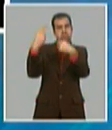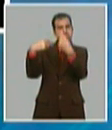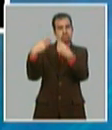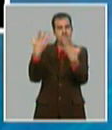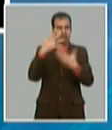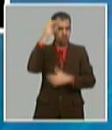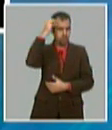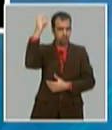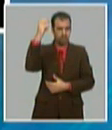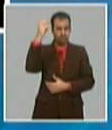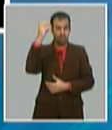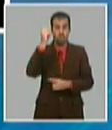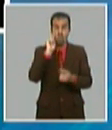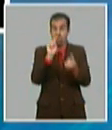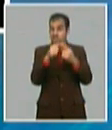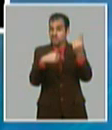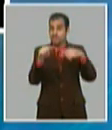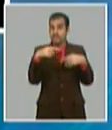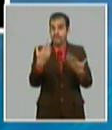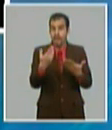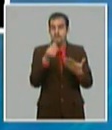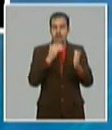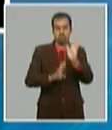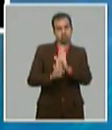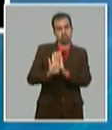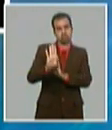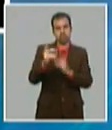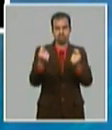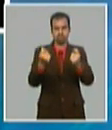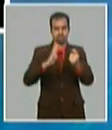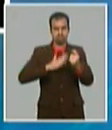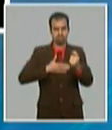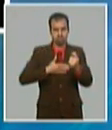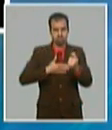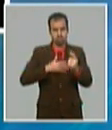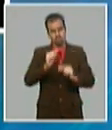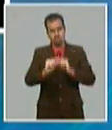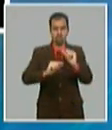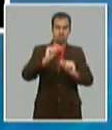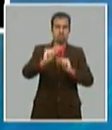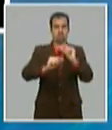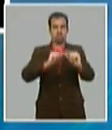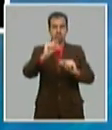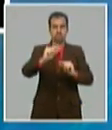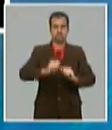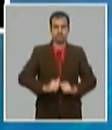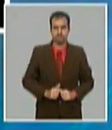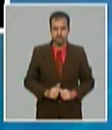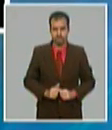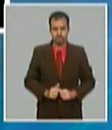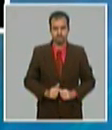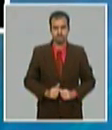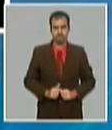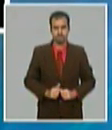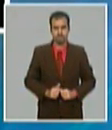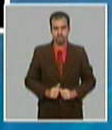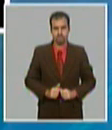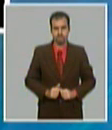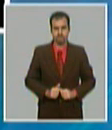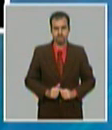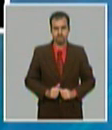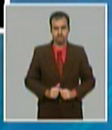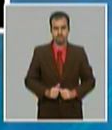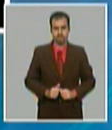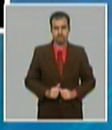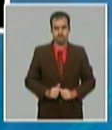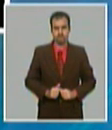recuperación de la economía, o al inicio gradual de la recuperación de la economía. Estas indicaciones en lo fundamental